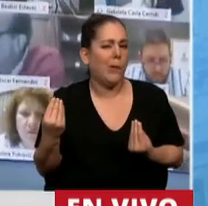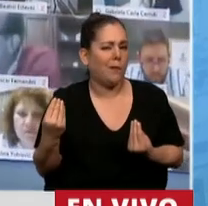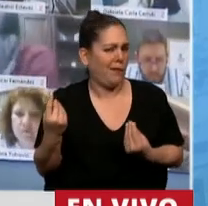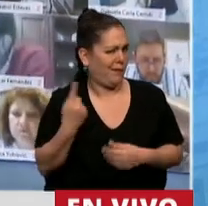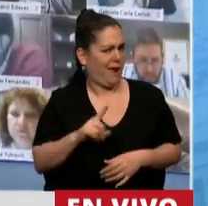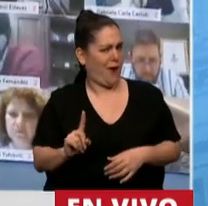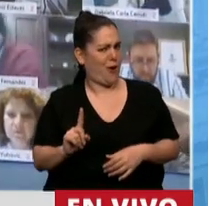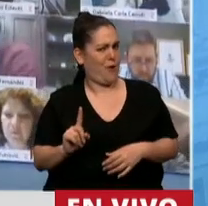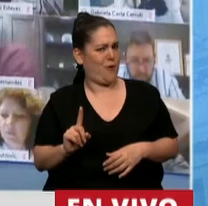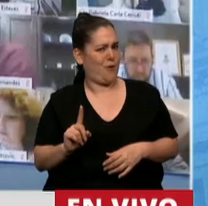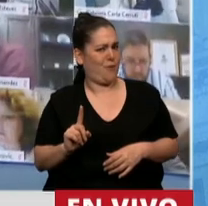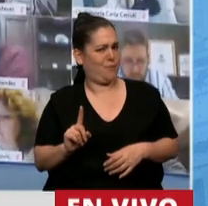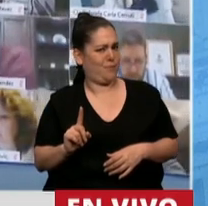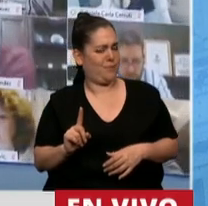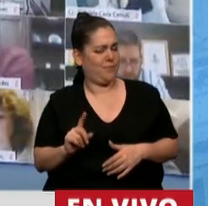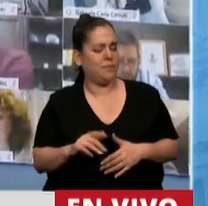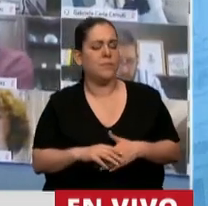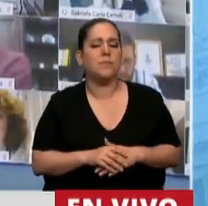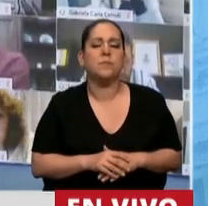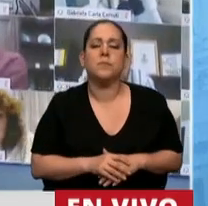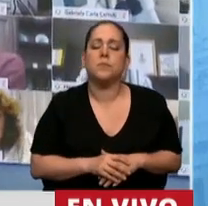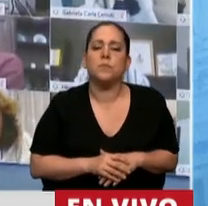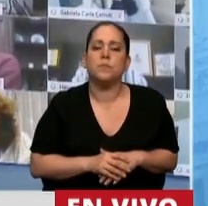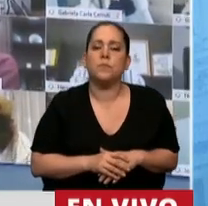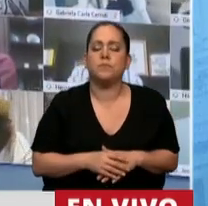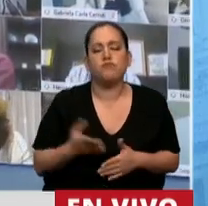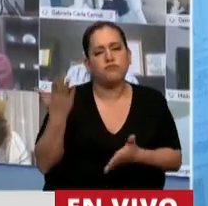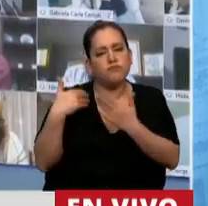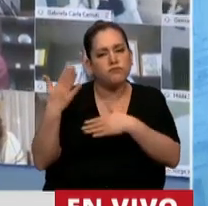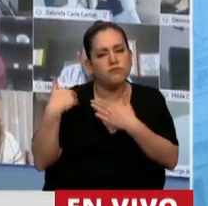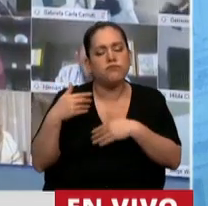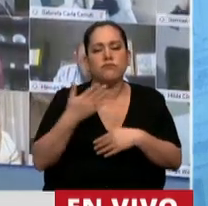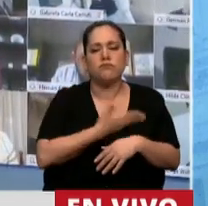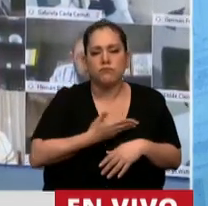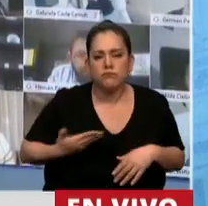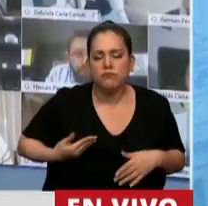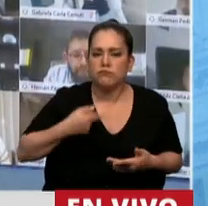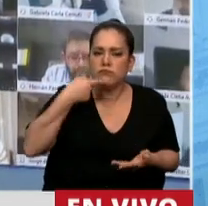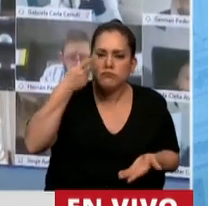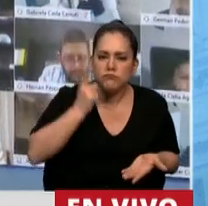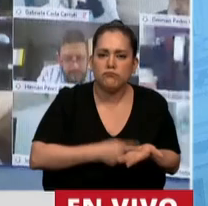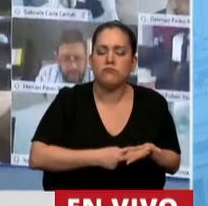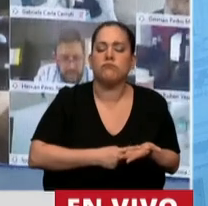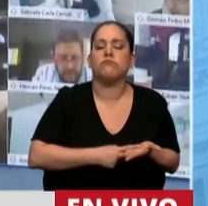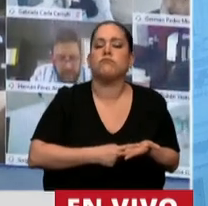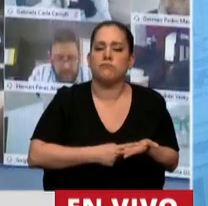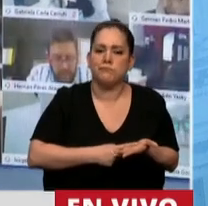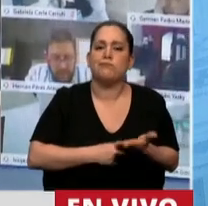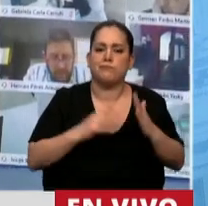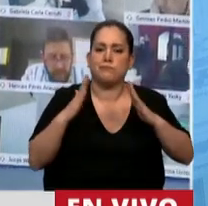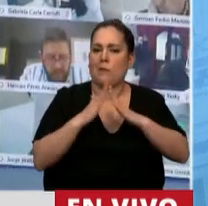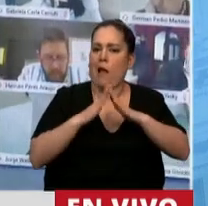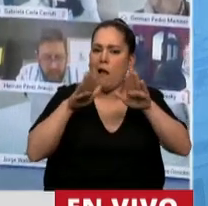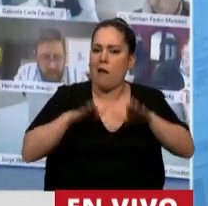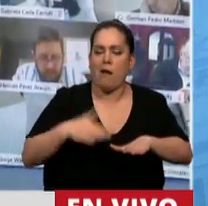Había, en la primera etapa cuando se hizo, cuando el Presidente dictó el decreto de aislamiento